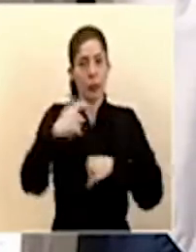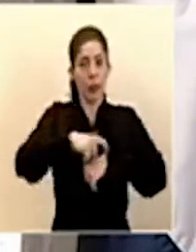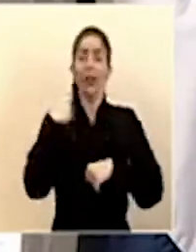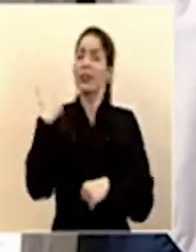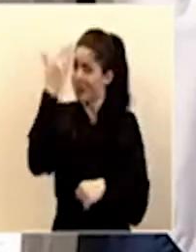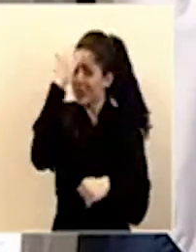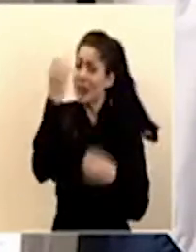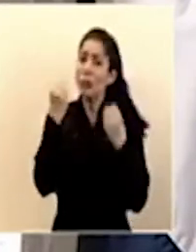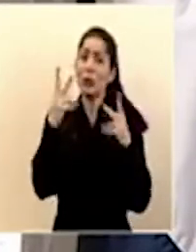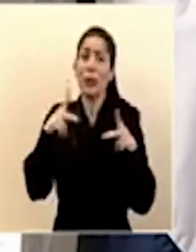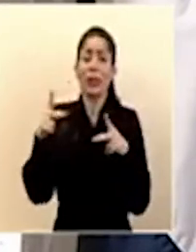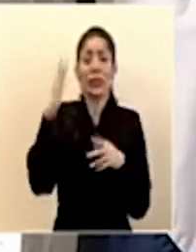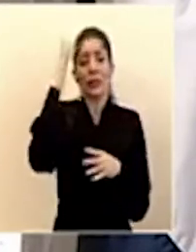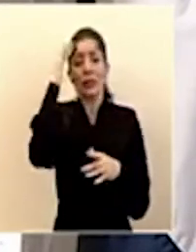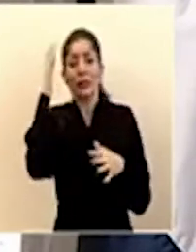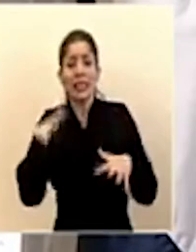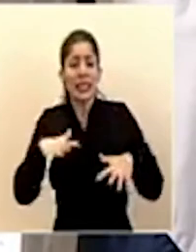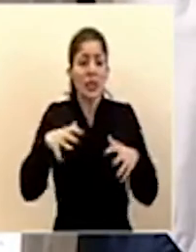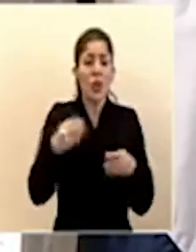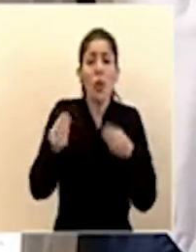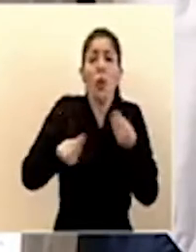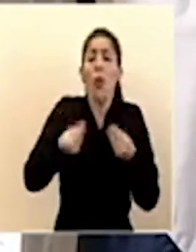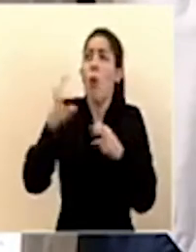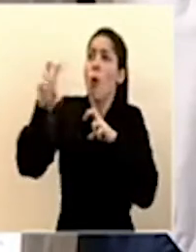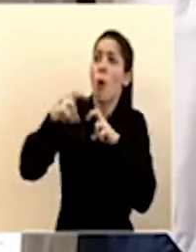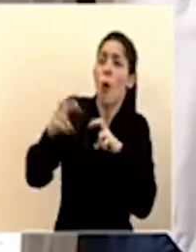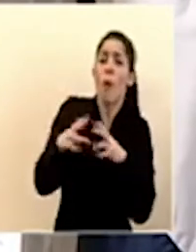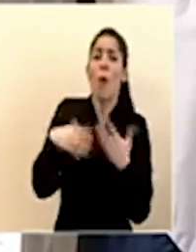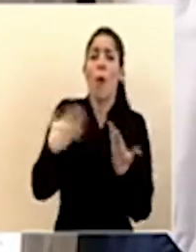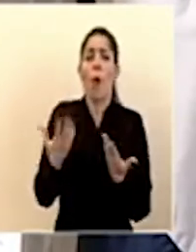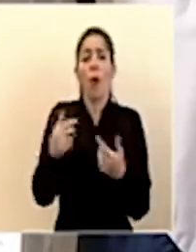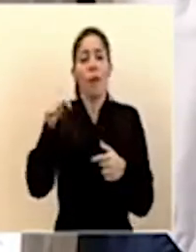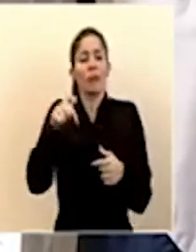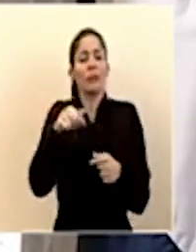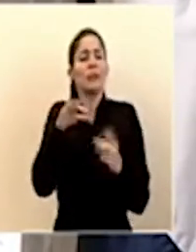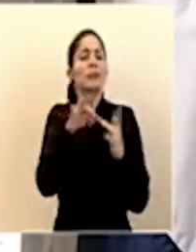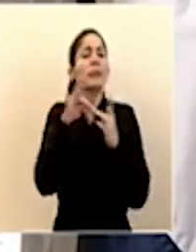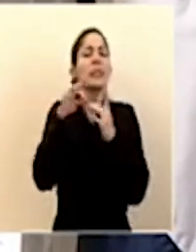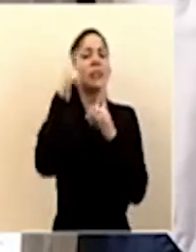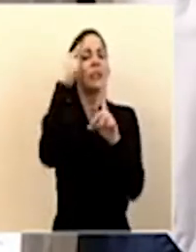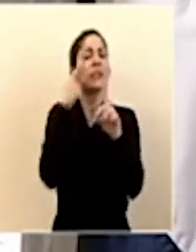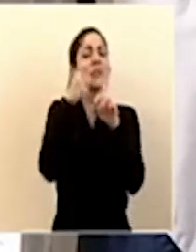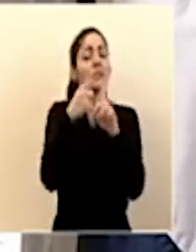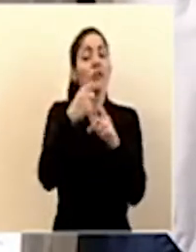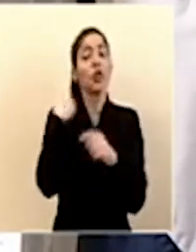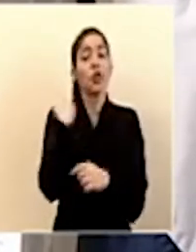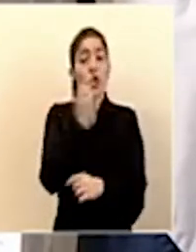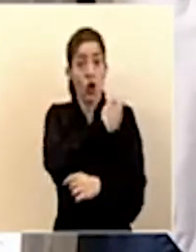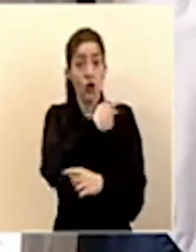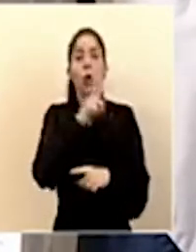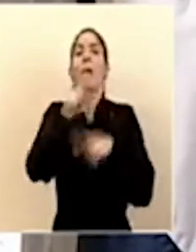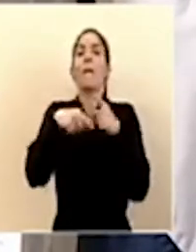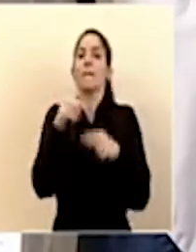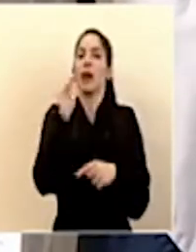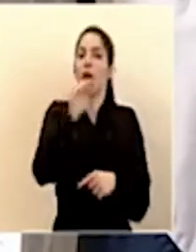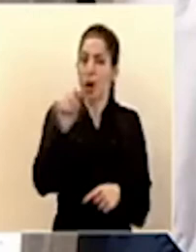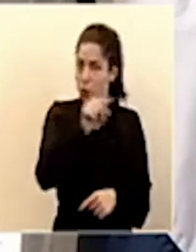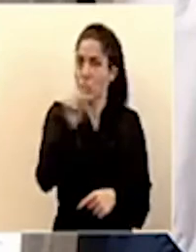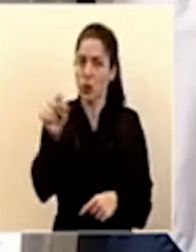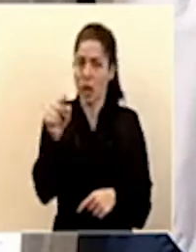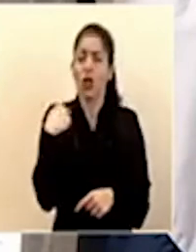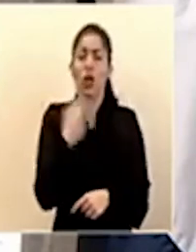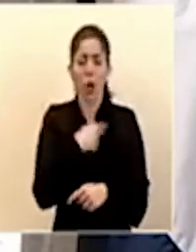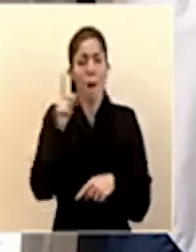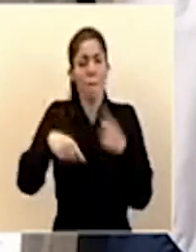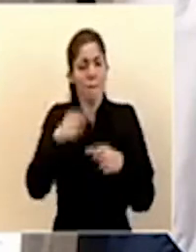que hay una gran ansiedad de cómo se van a entregar las ayudas aquí lo que es fundamental es que nosotros vamos a llegar a ustedes vamos a